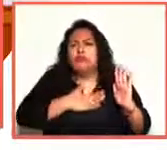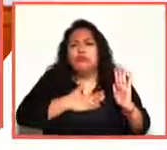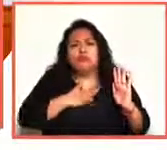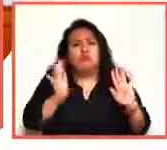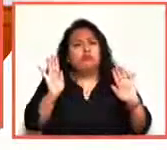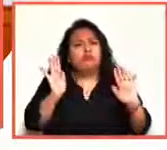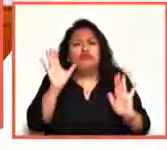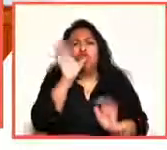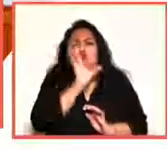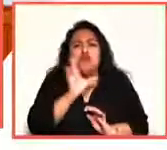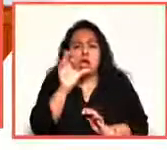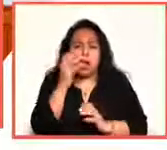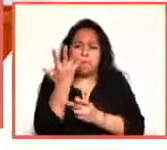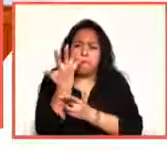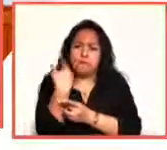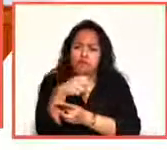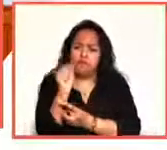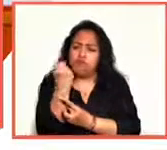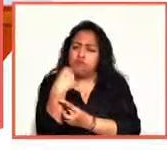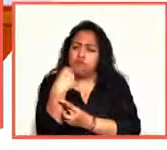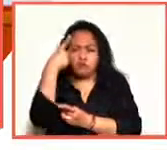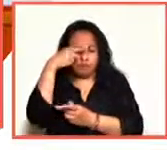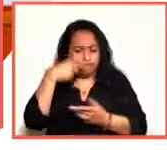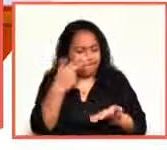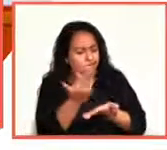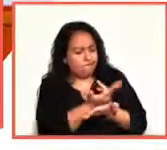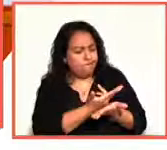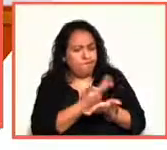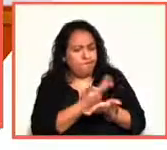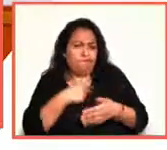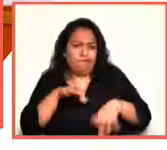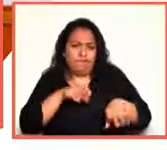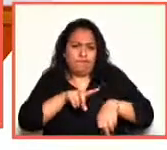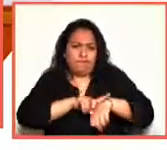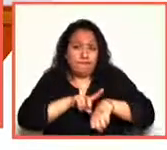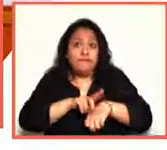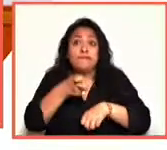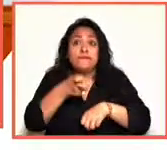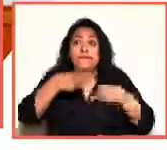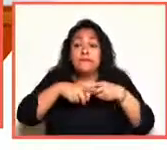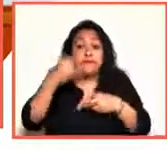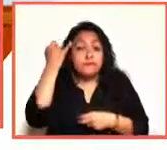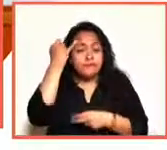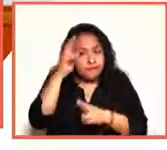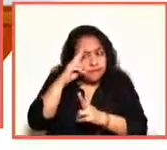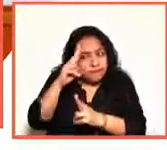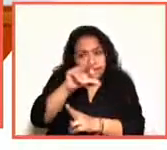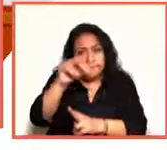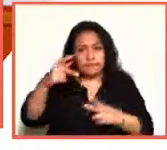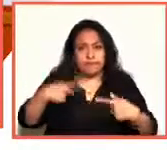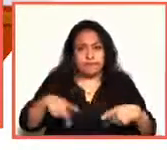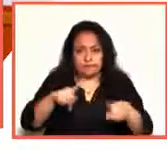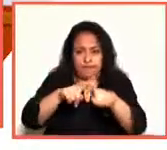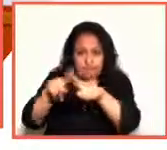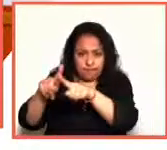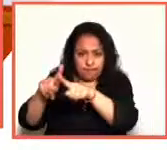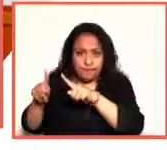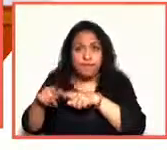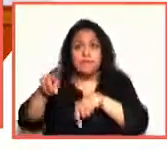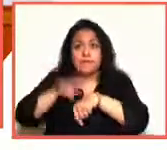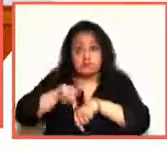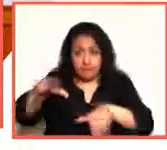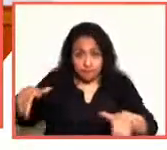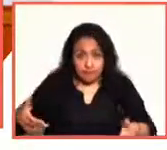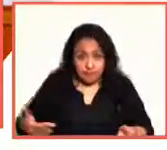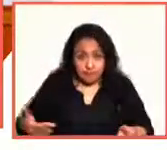calentamiento de la muñeca para llevar a cabo su obra cotidiana. Es así como nace la idea de homenajear a estos personajes en el día de su nacimiento